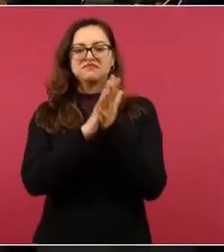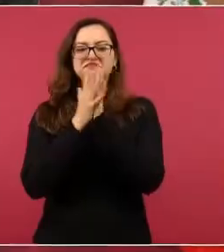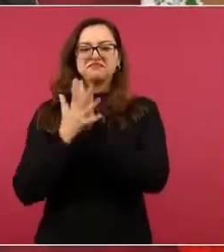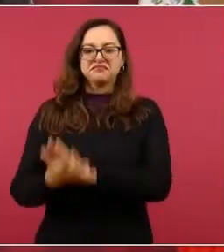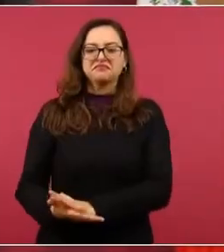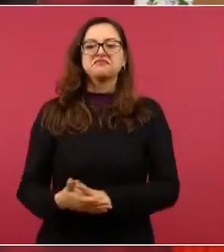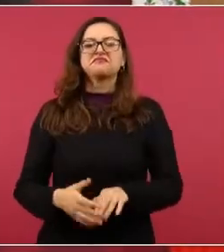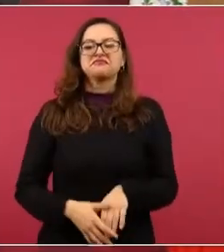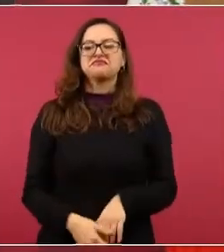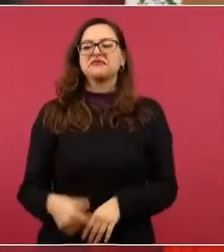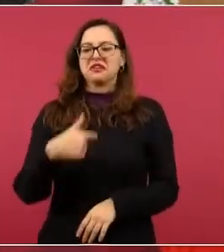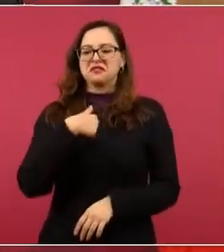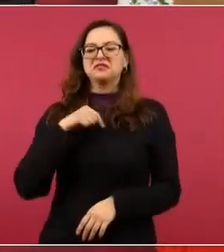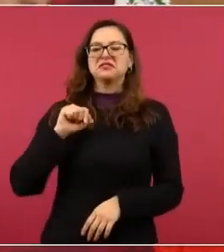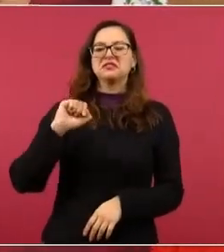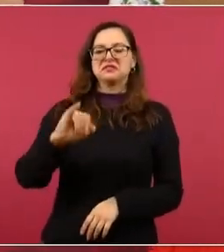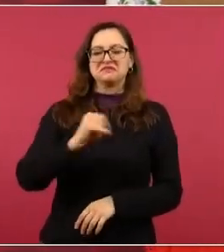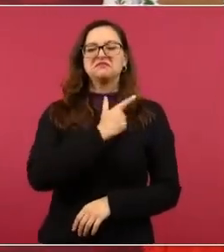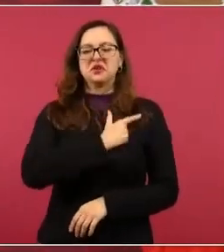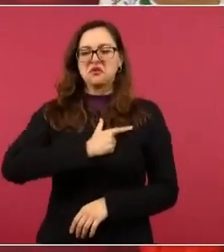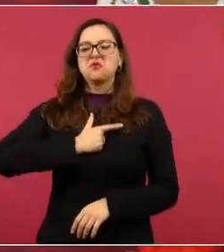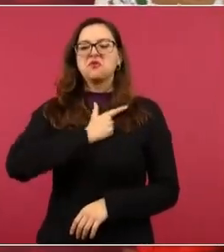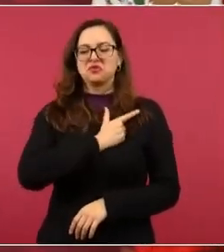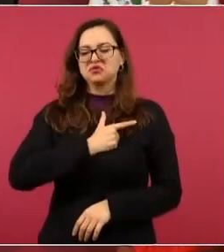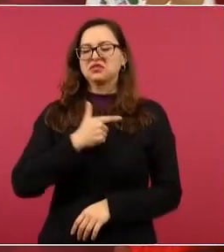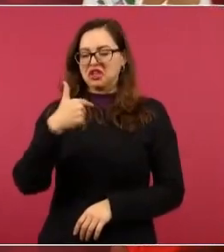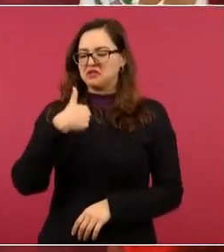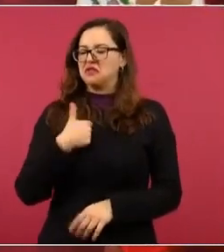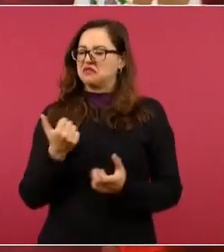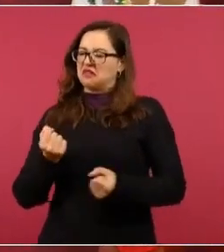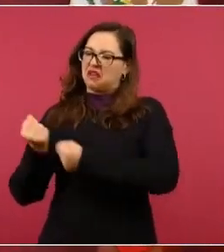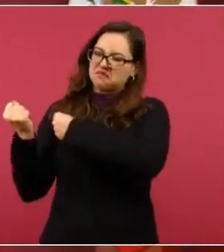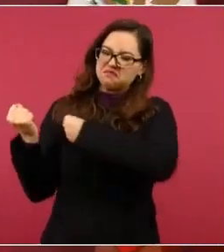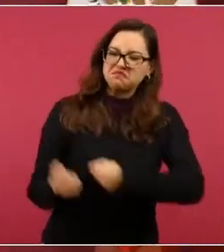acarreado porque no quiero